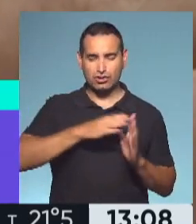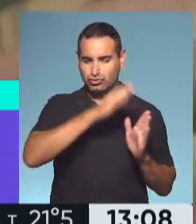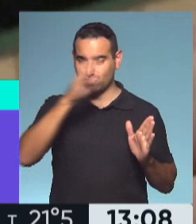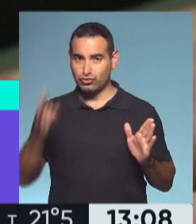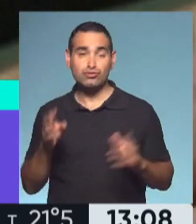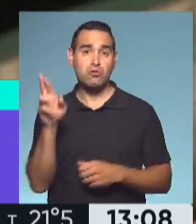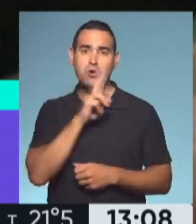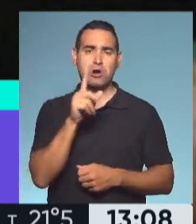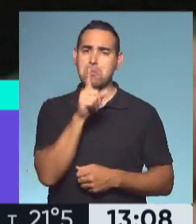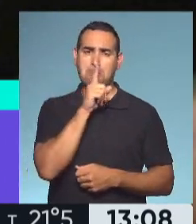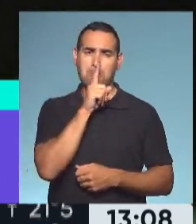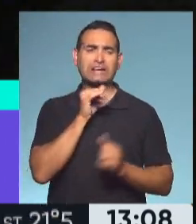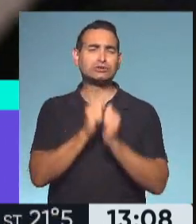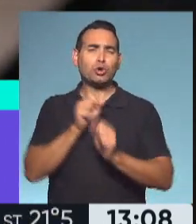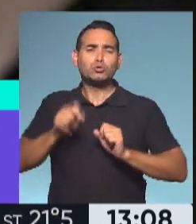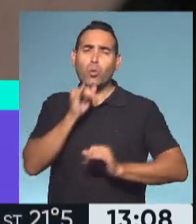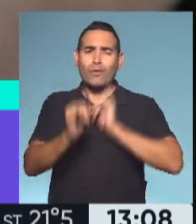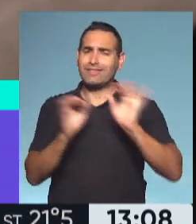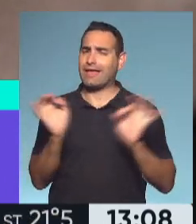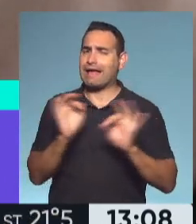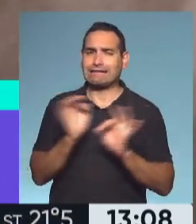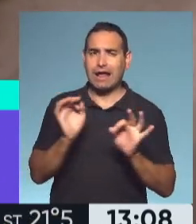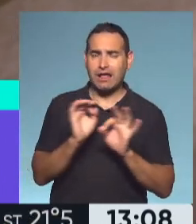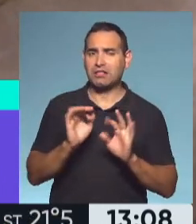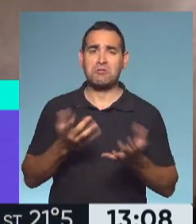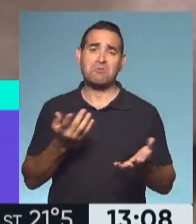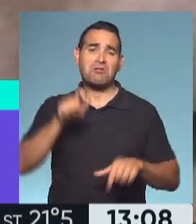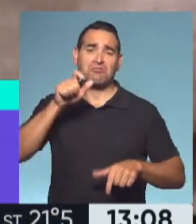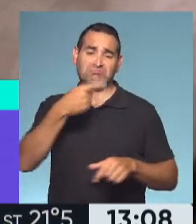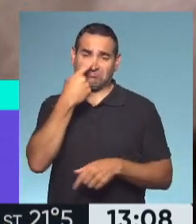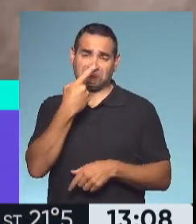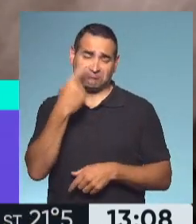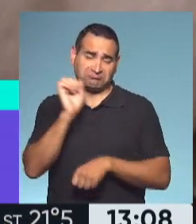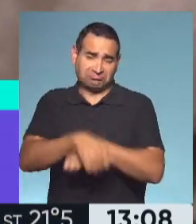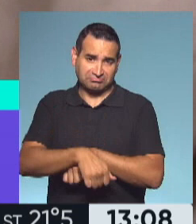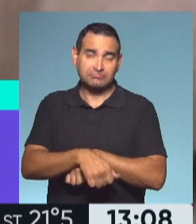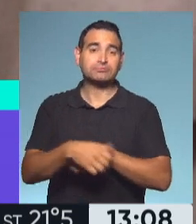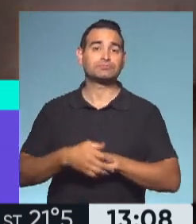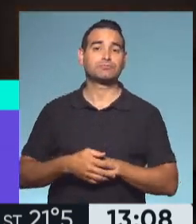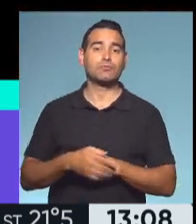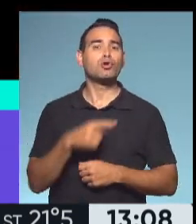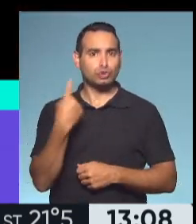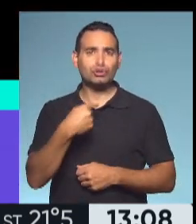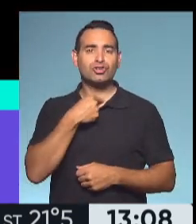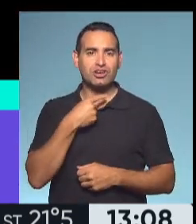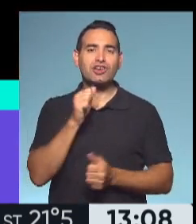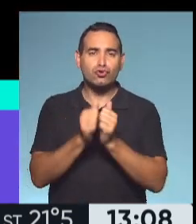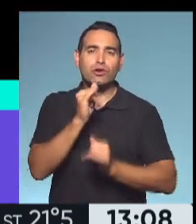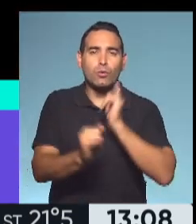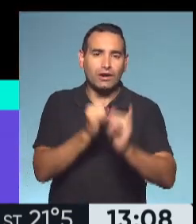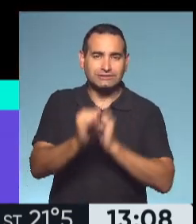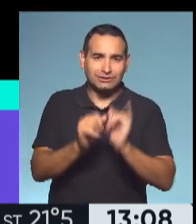guardaron silencio, nunca contaron su historia, hubo desinterés. Y Nosotras también estuvimos, lo que viene a hacer es contar esa historia,